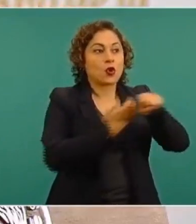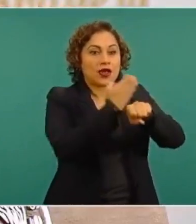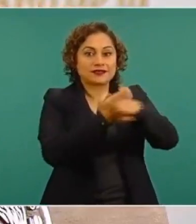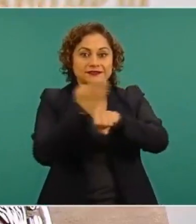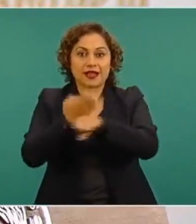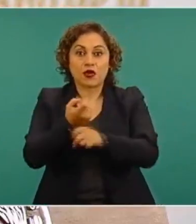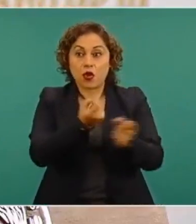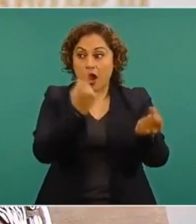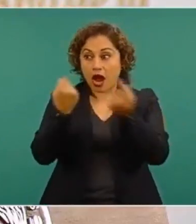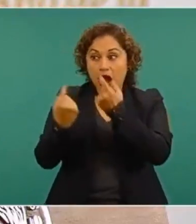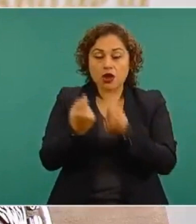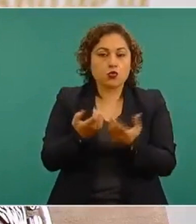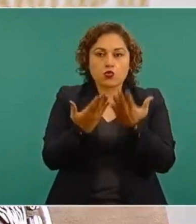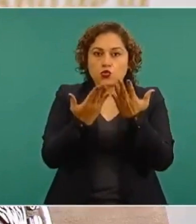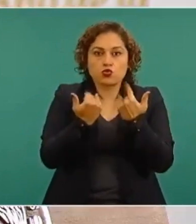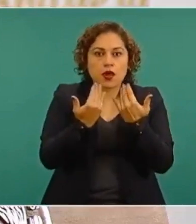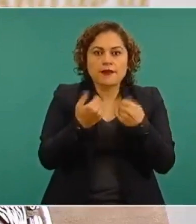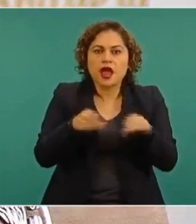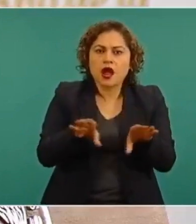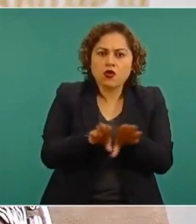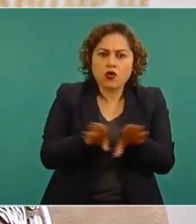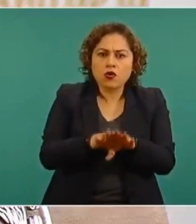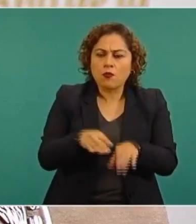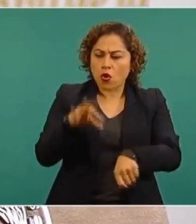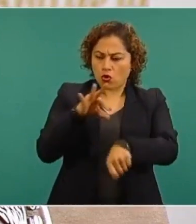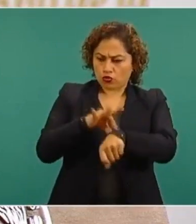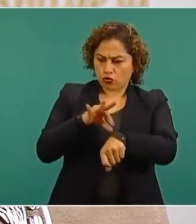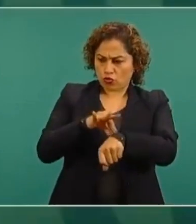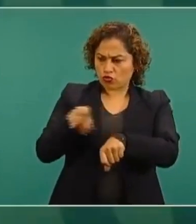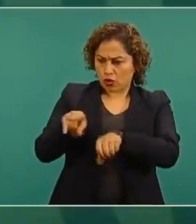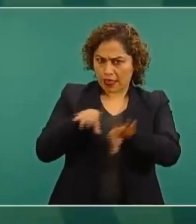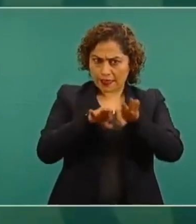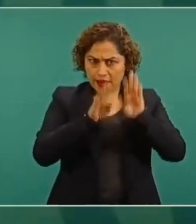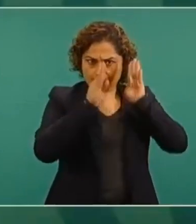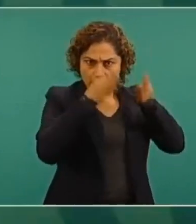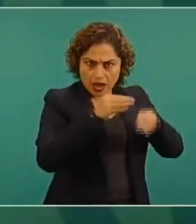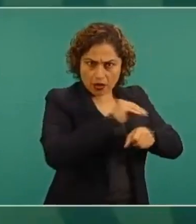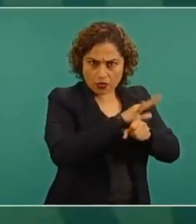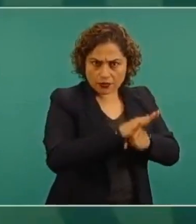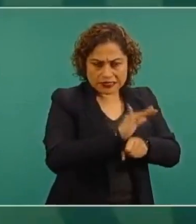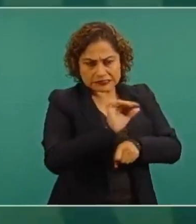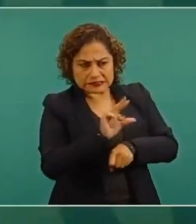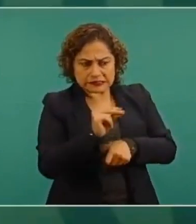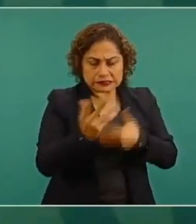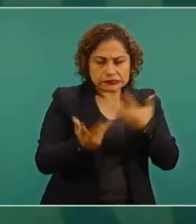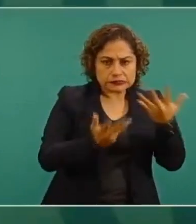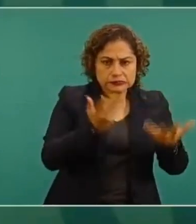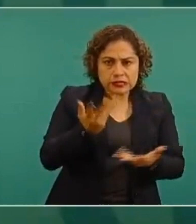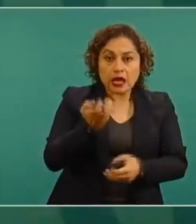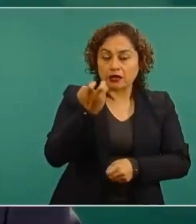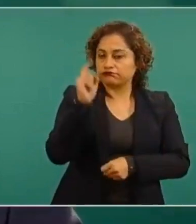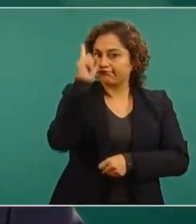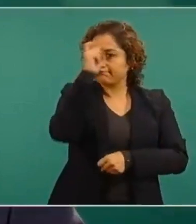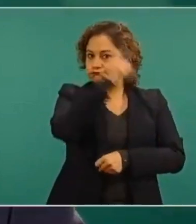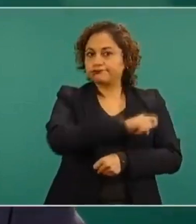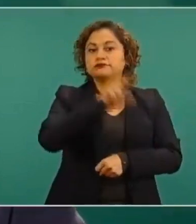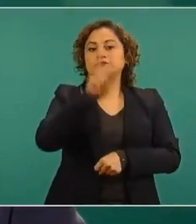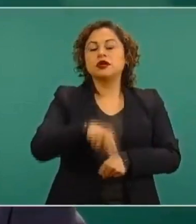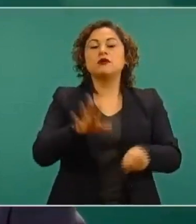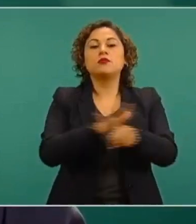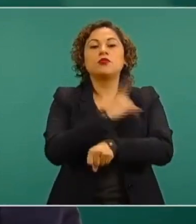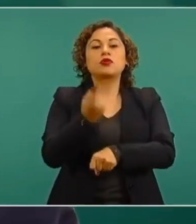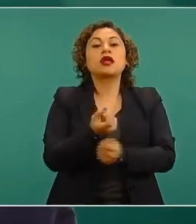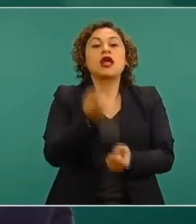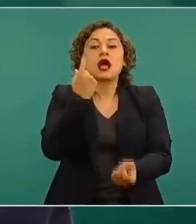identificando quién está en una unidad COVID, quién no está en una unidad COVID, porque incluso ha habido participación temporal en unidades